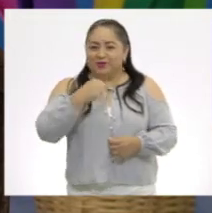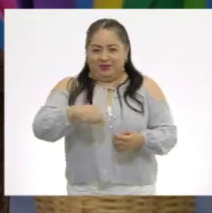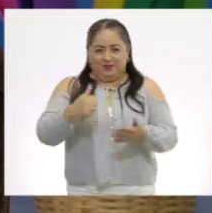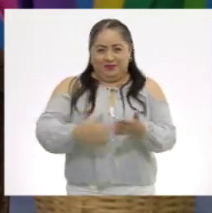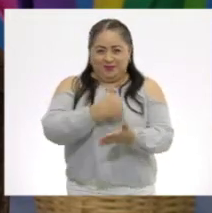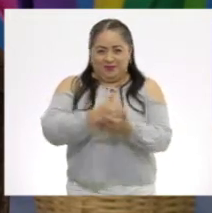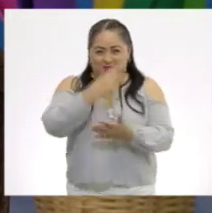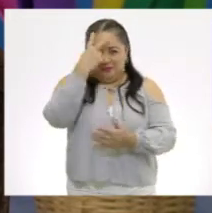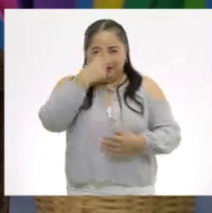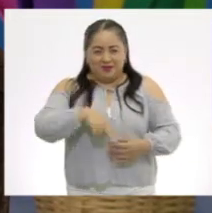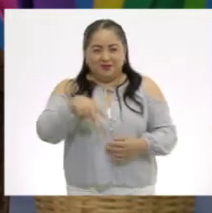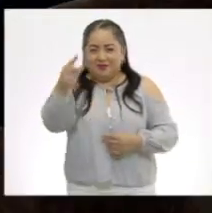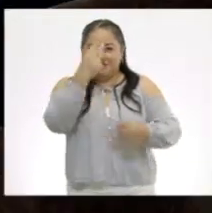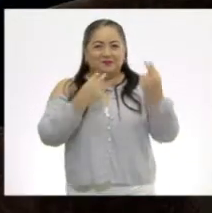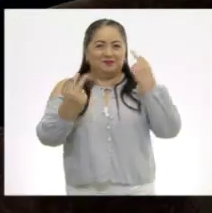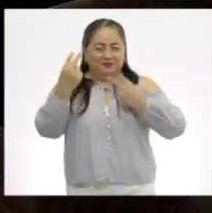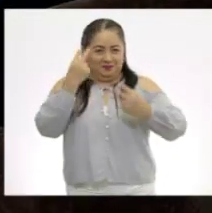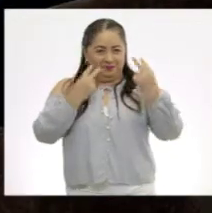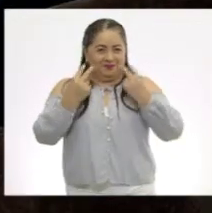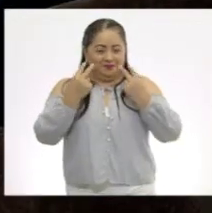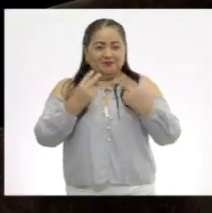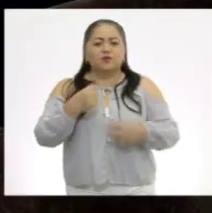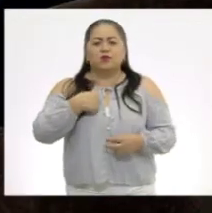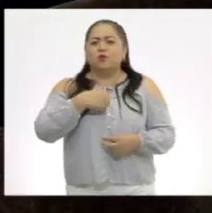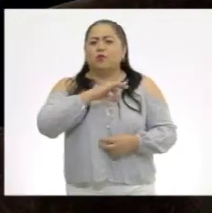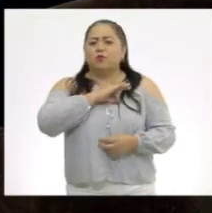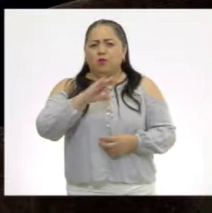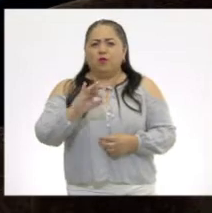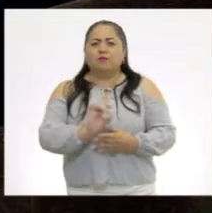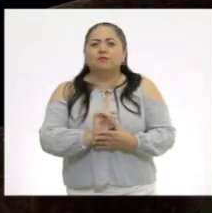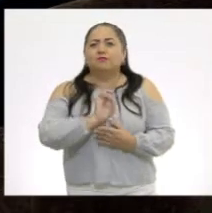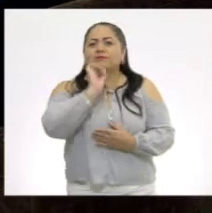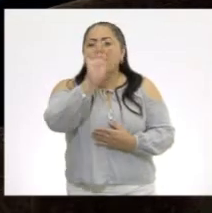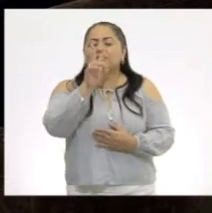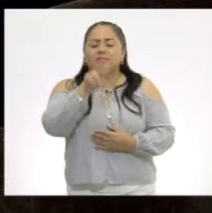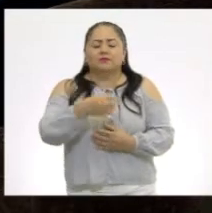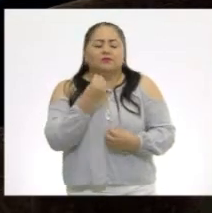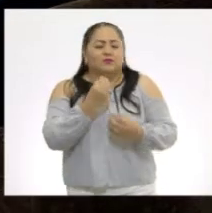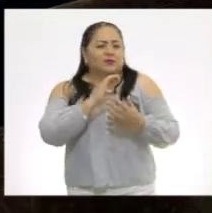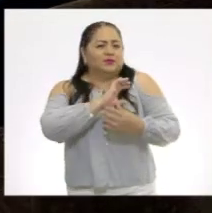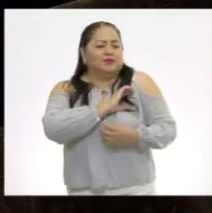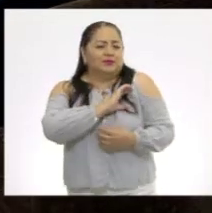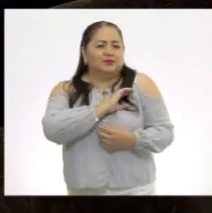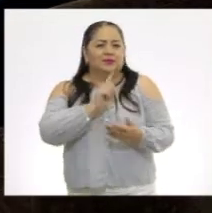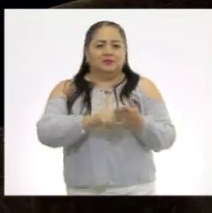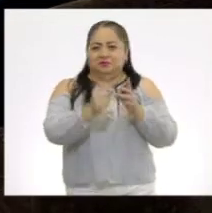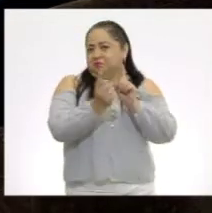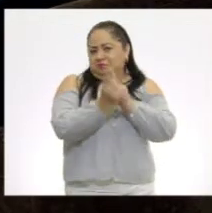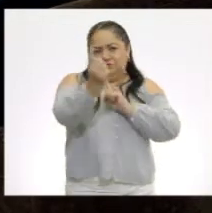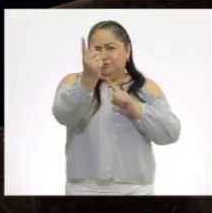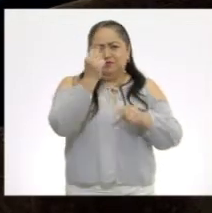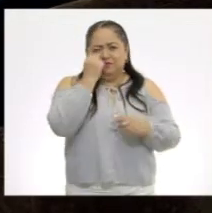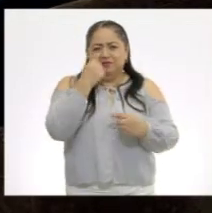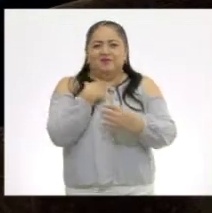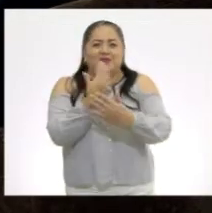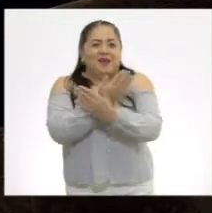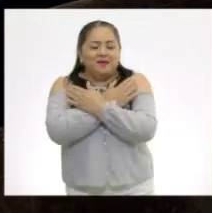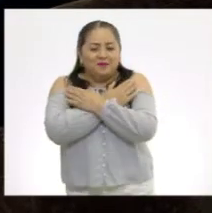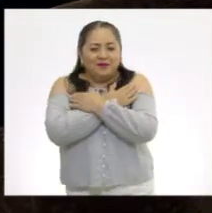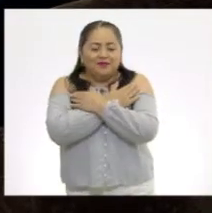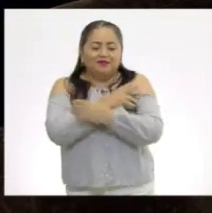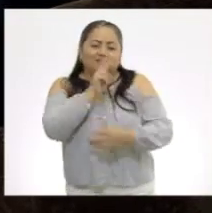de la República que nos están viendo, les puedo mandar con todo mi cariño a la distancia un abrazo